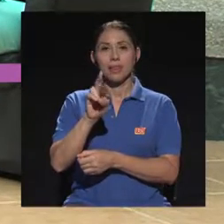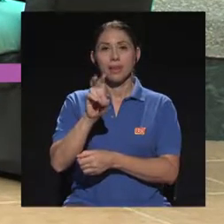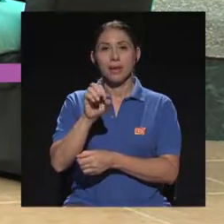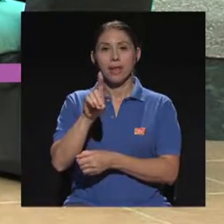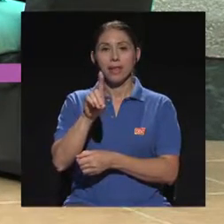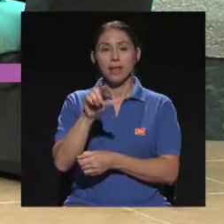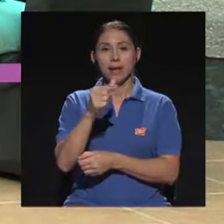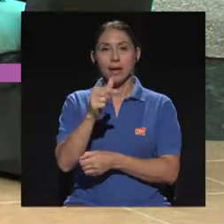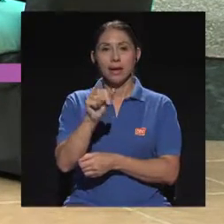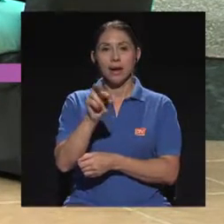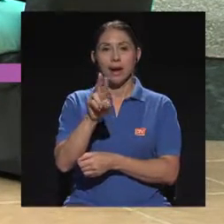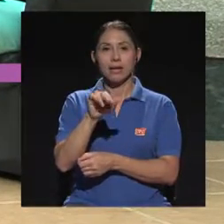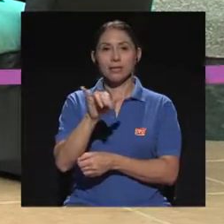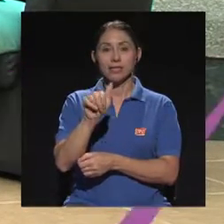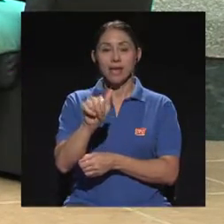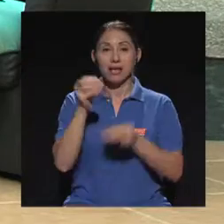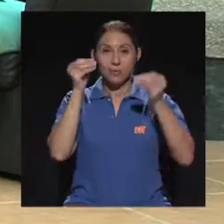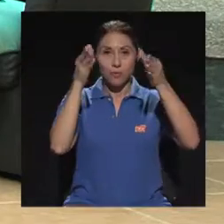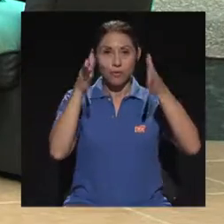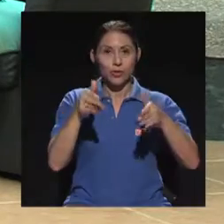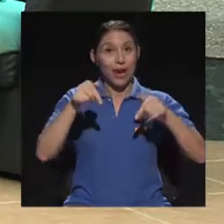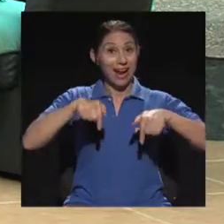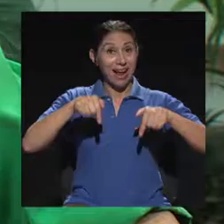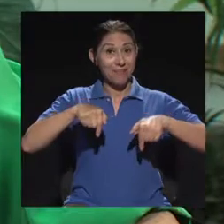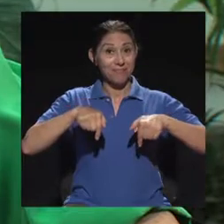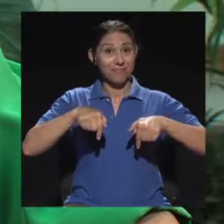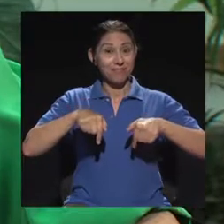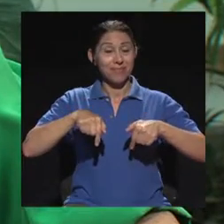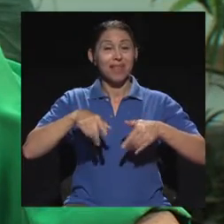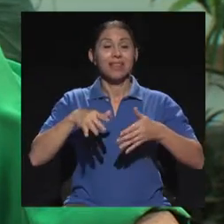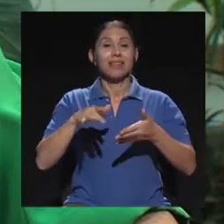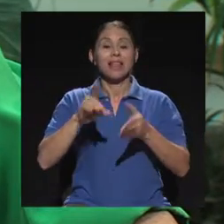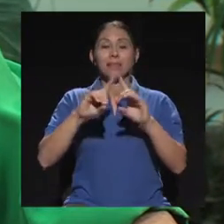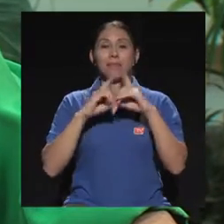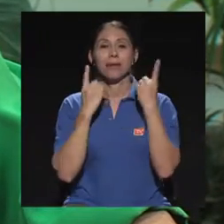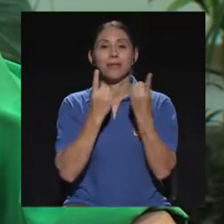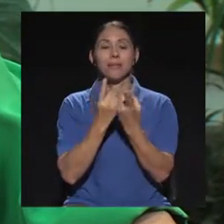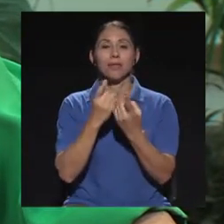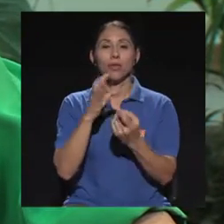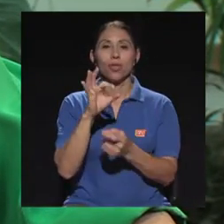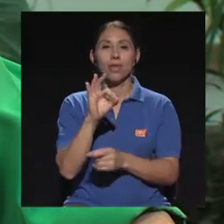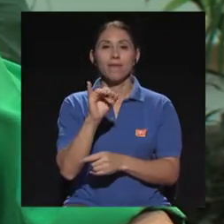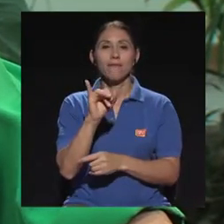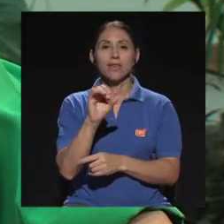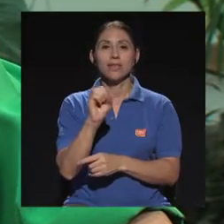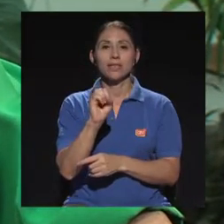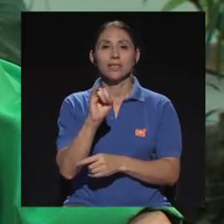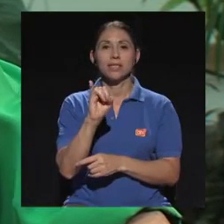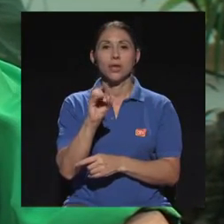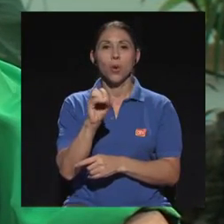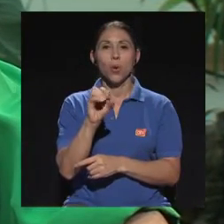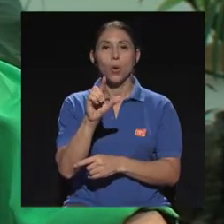profesora acá, de la escuela de filosofía, perdón, del Departamento de Fisiología de la Escuela de Medicina.